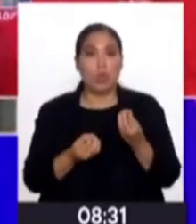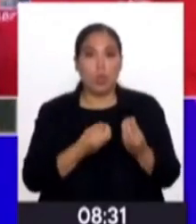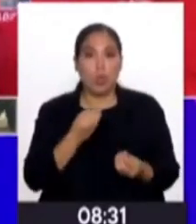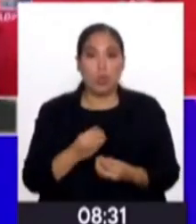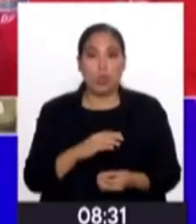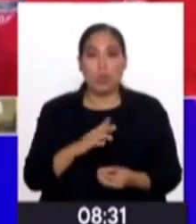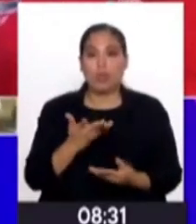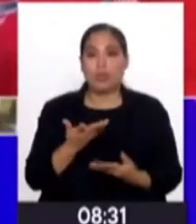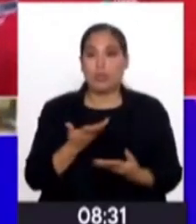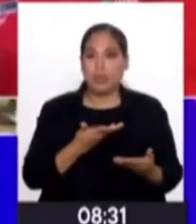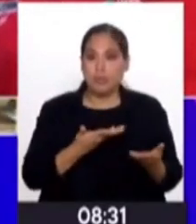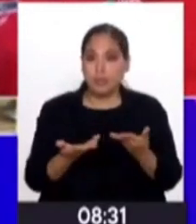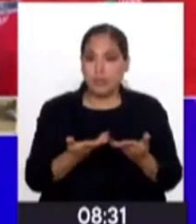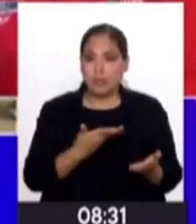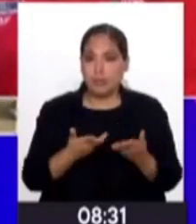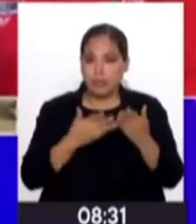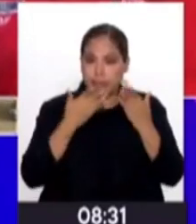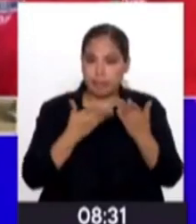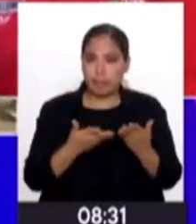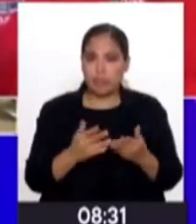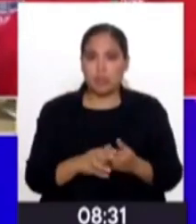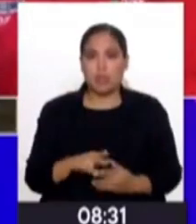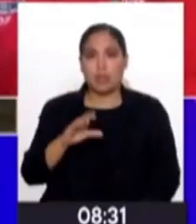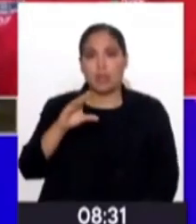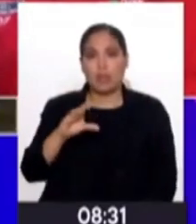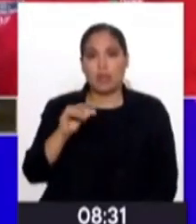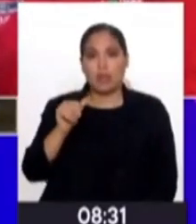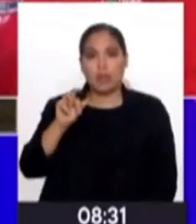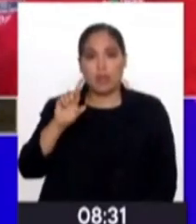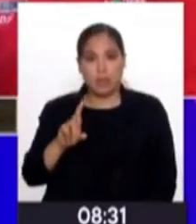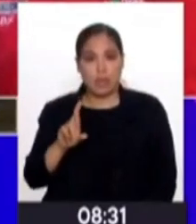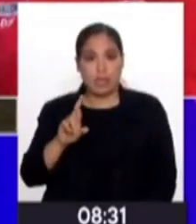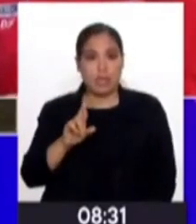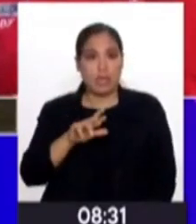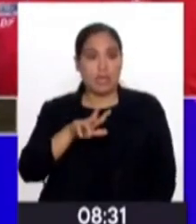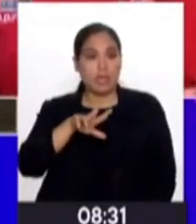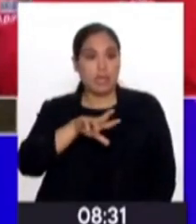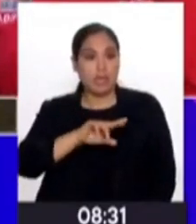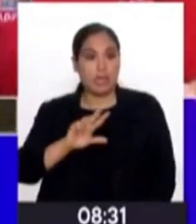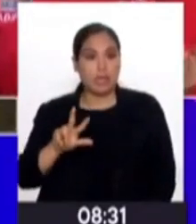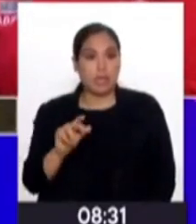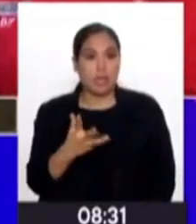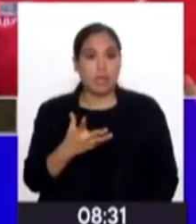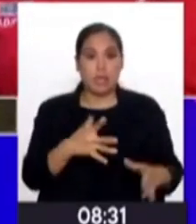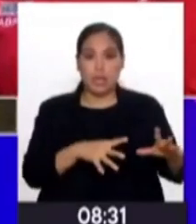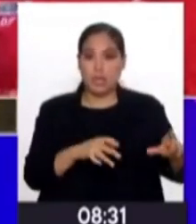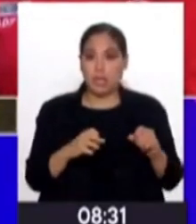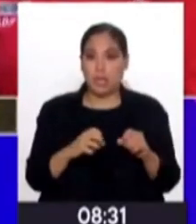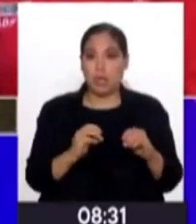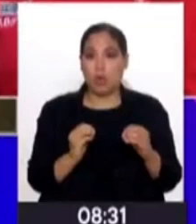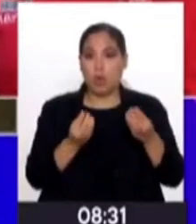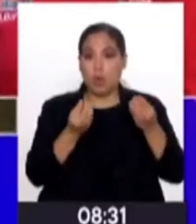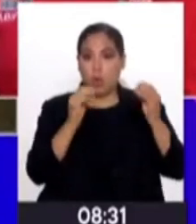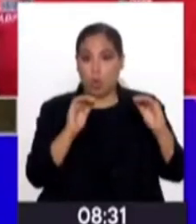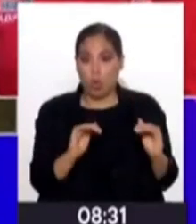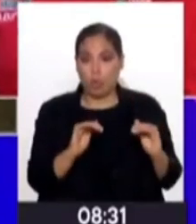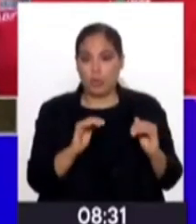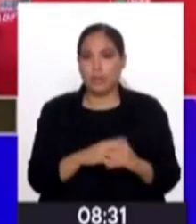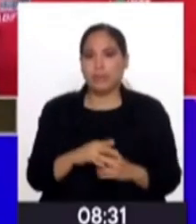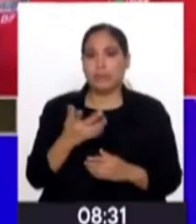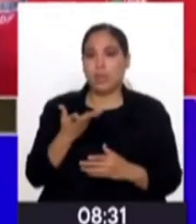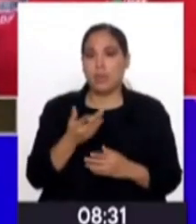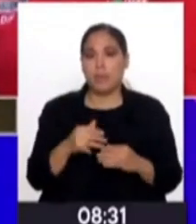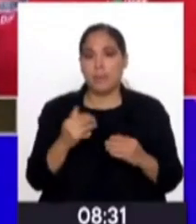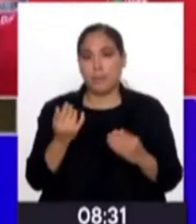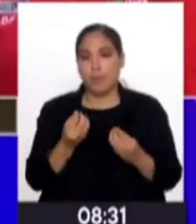Estos CAR, tenemos 11 CAR de trata a nivel nacional que se rescata a las chicas que son víctimas de trata, ¿no?